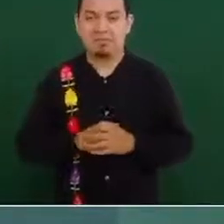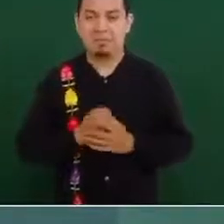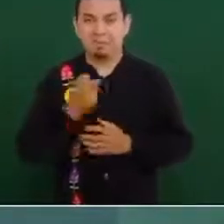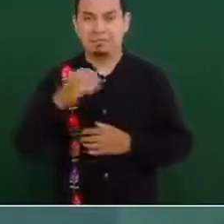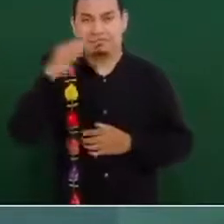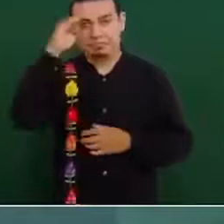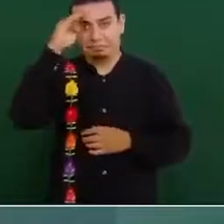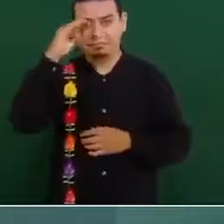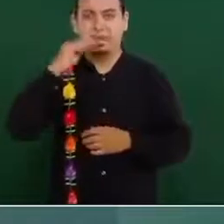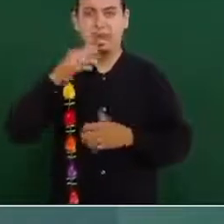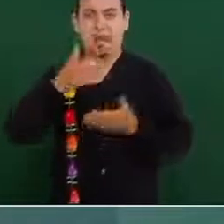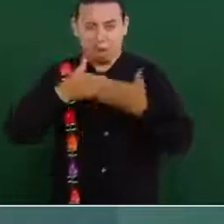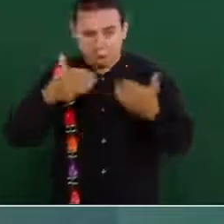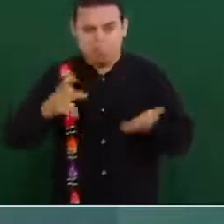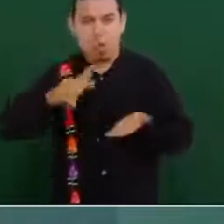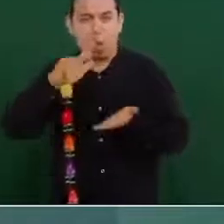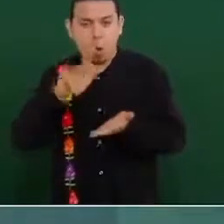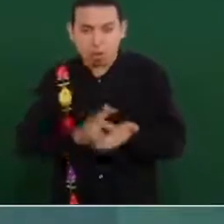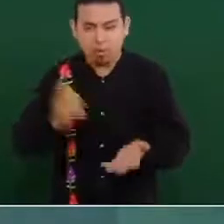revisión,